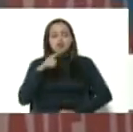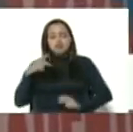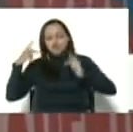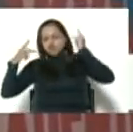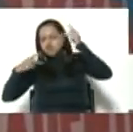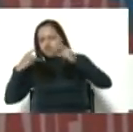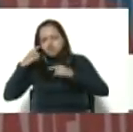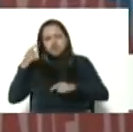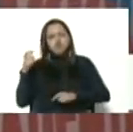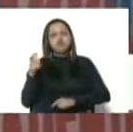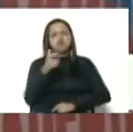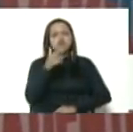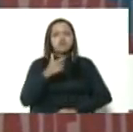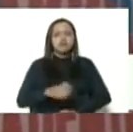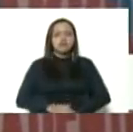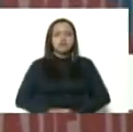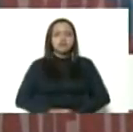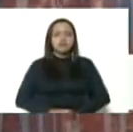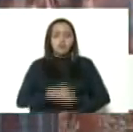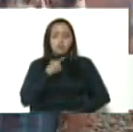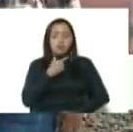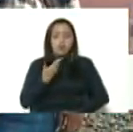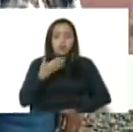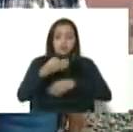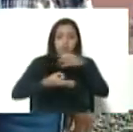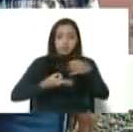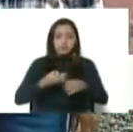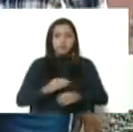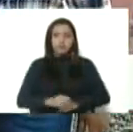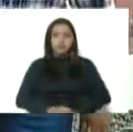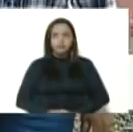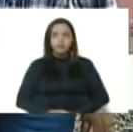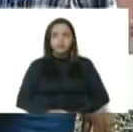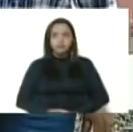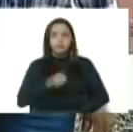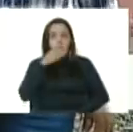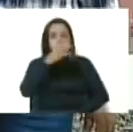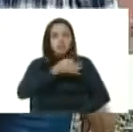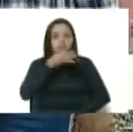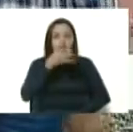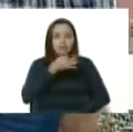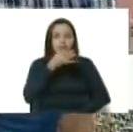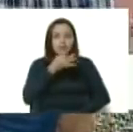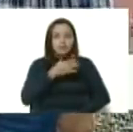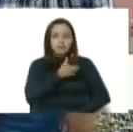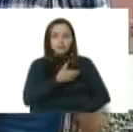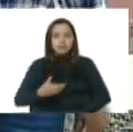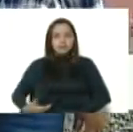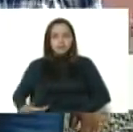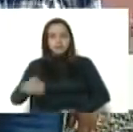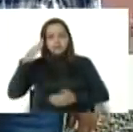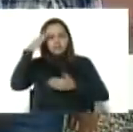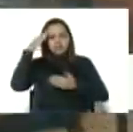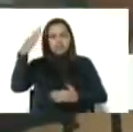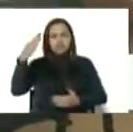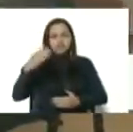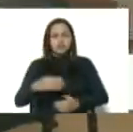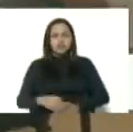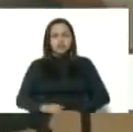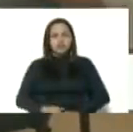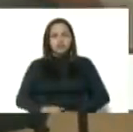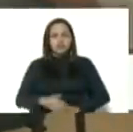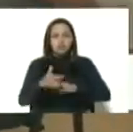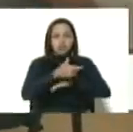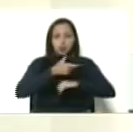visto, me gustaría... Buenas tardes, presidente. Saludos a nuestro gobernador.